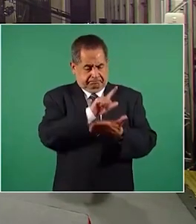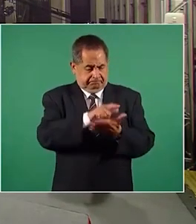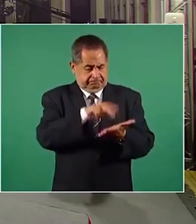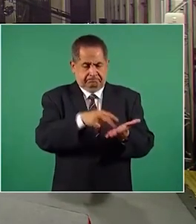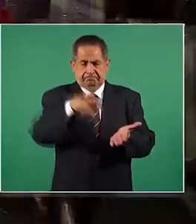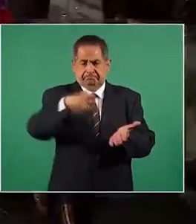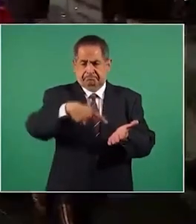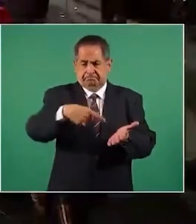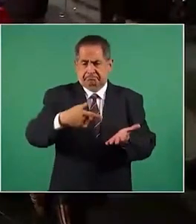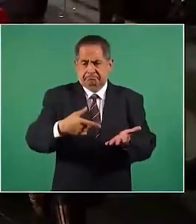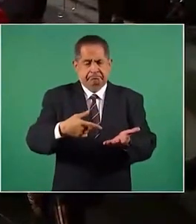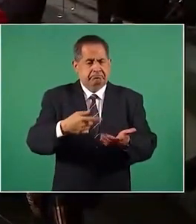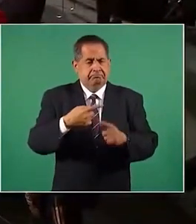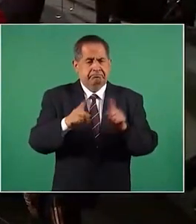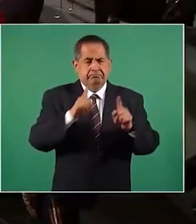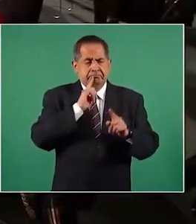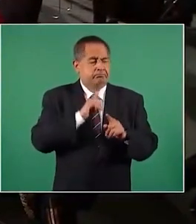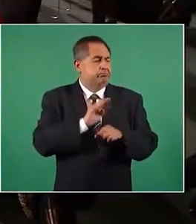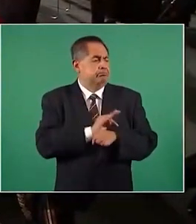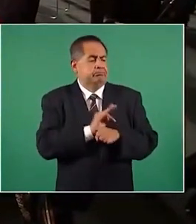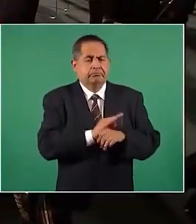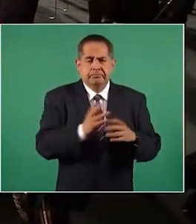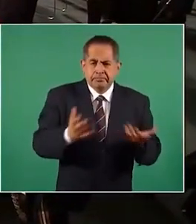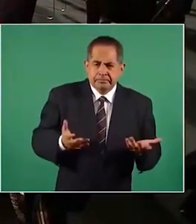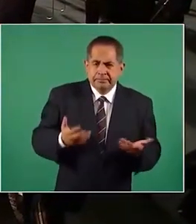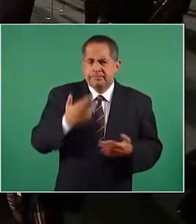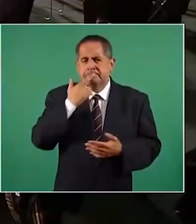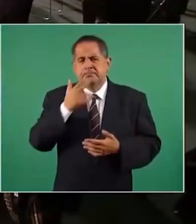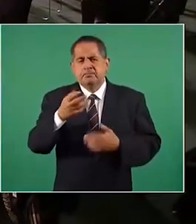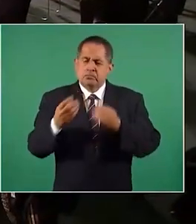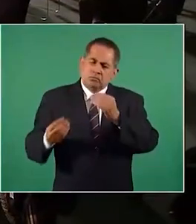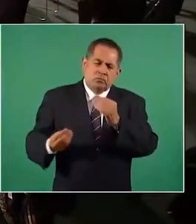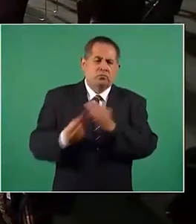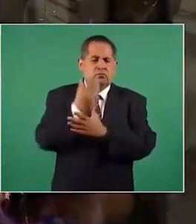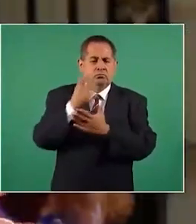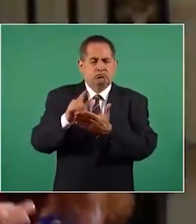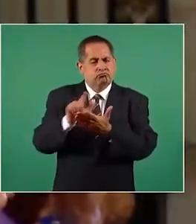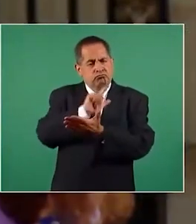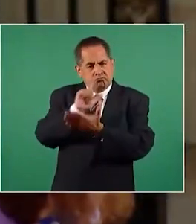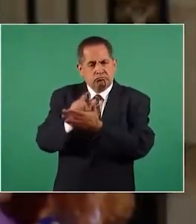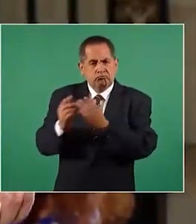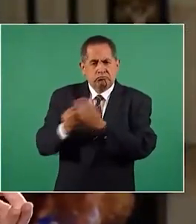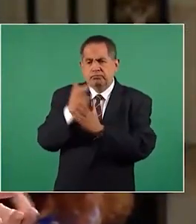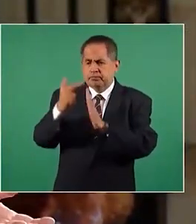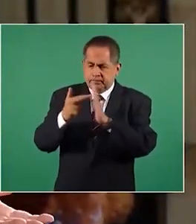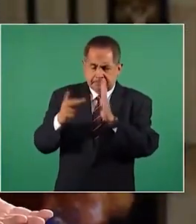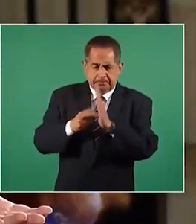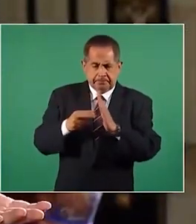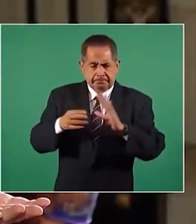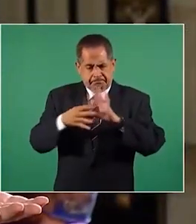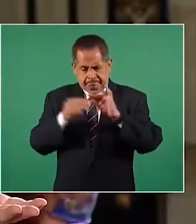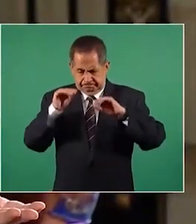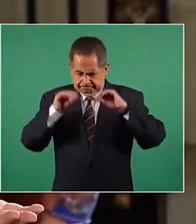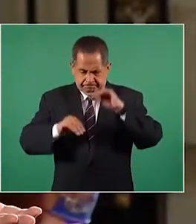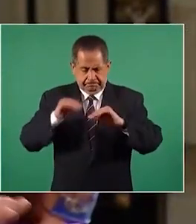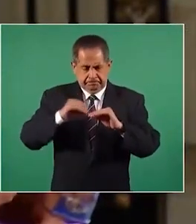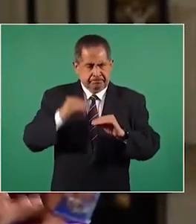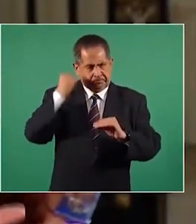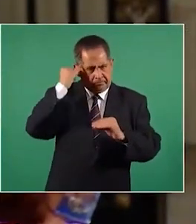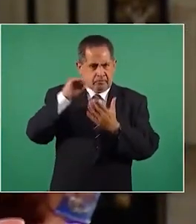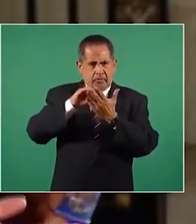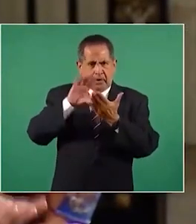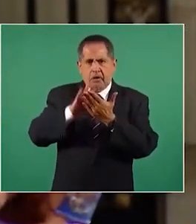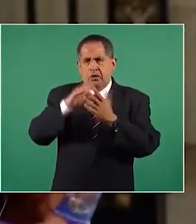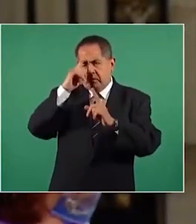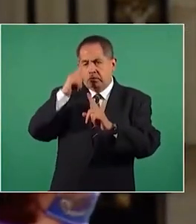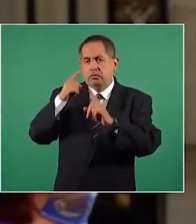llanos es muy discrecional por qué no promover una nueva regulación que imponga criterios pues más